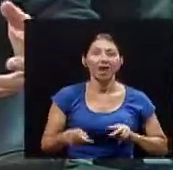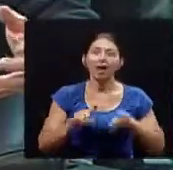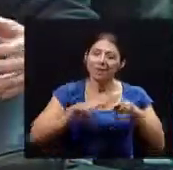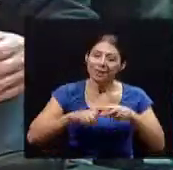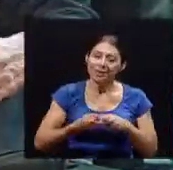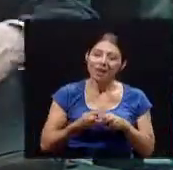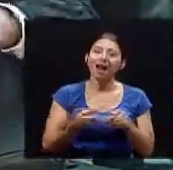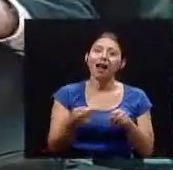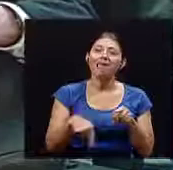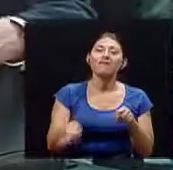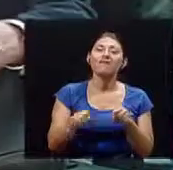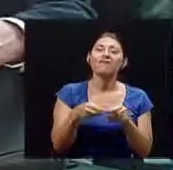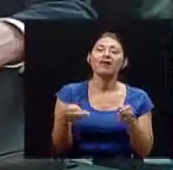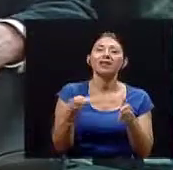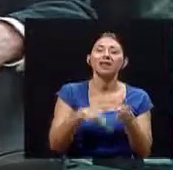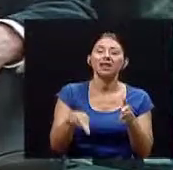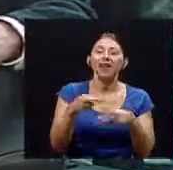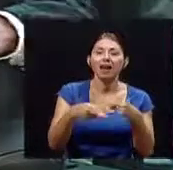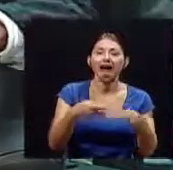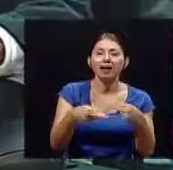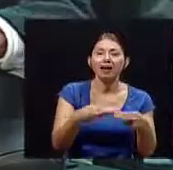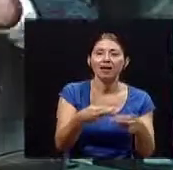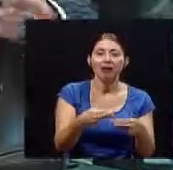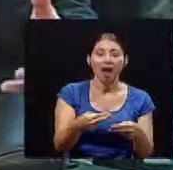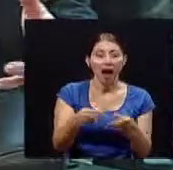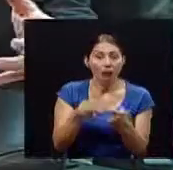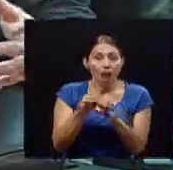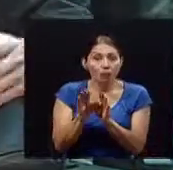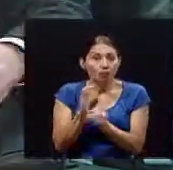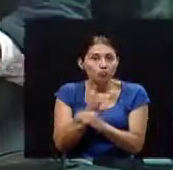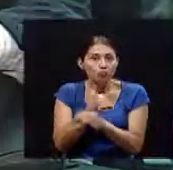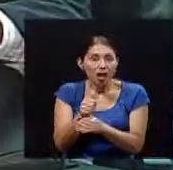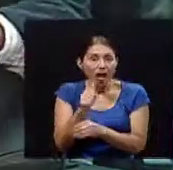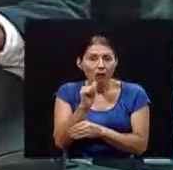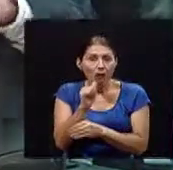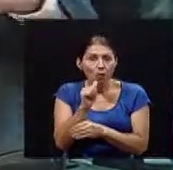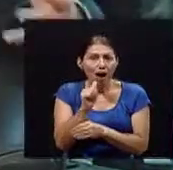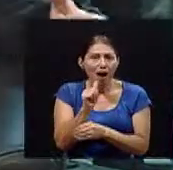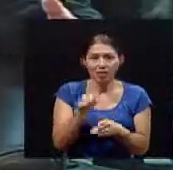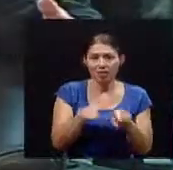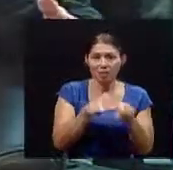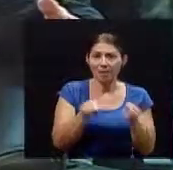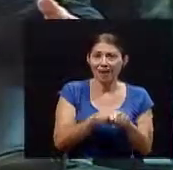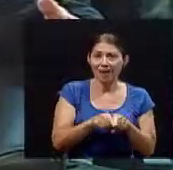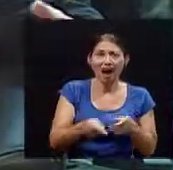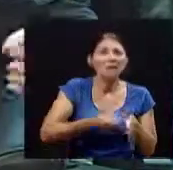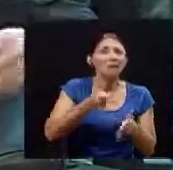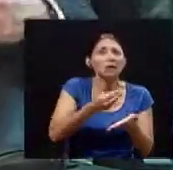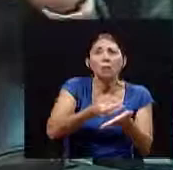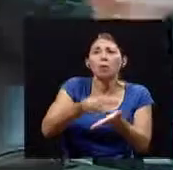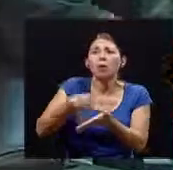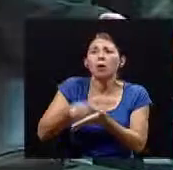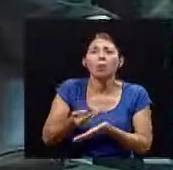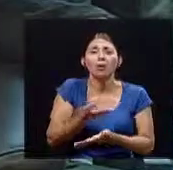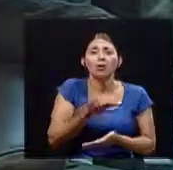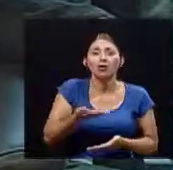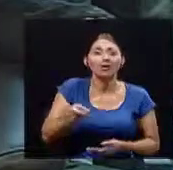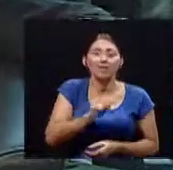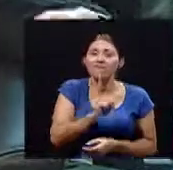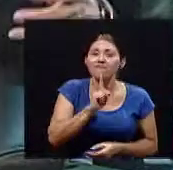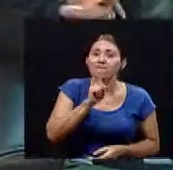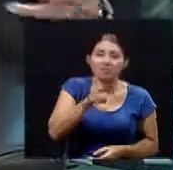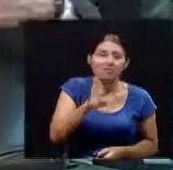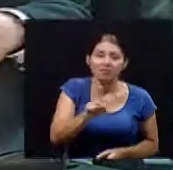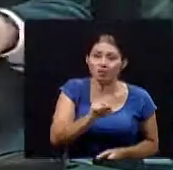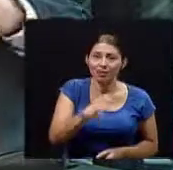el agua empezar a no derrochar porque muchas veces se consumen cosas que no se necesitan cualquier producto que se